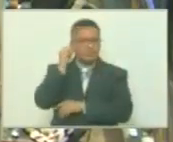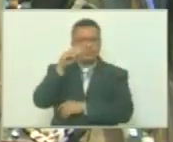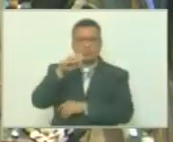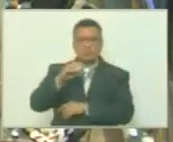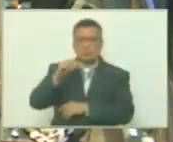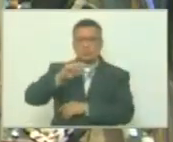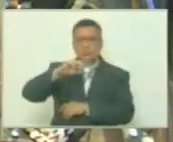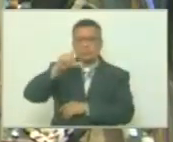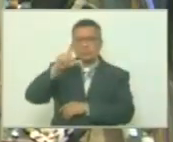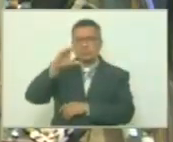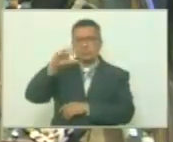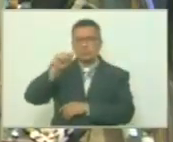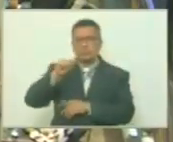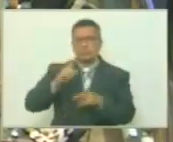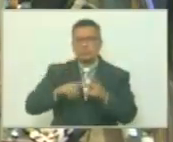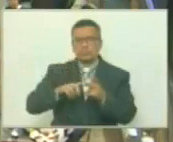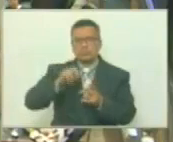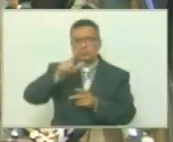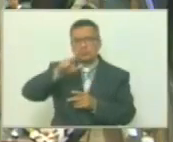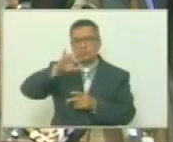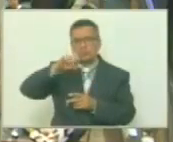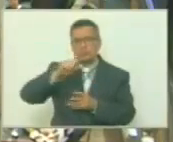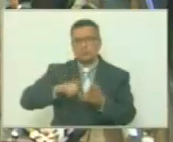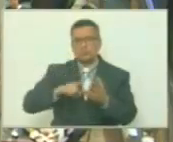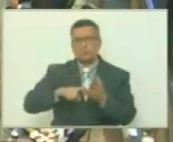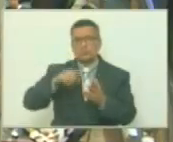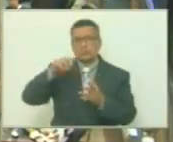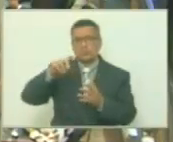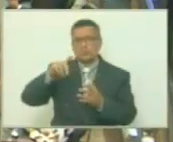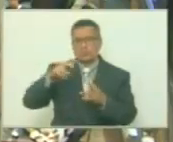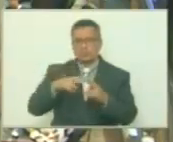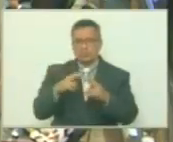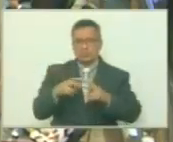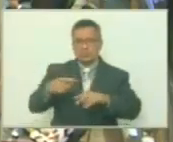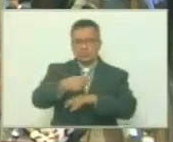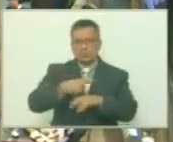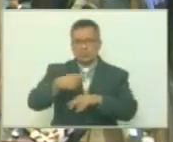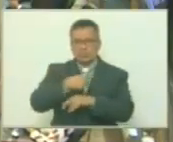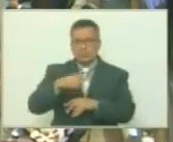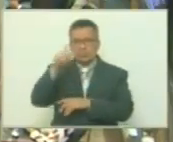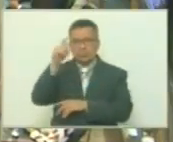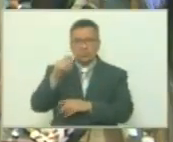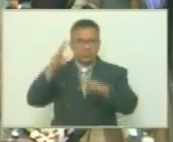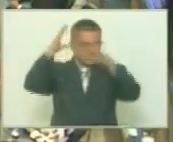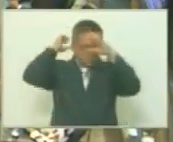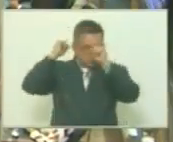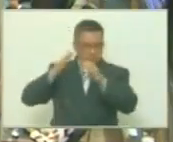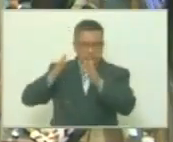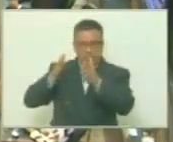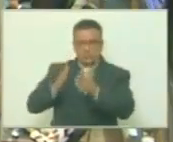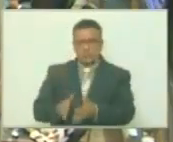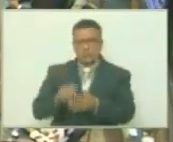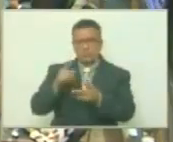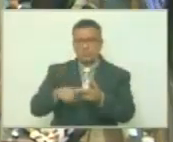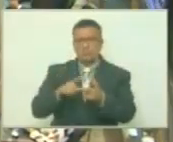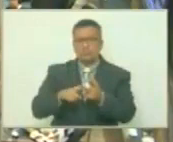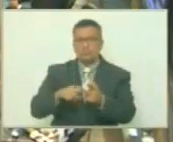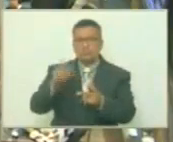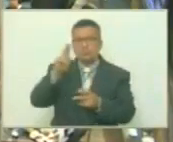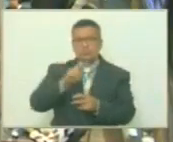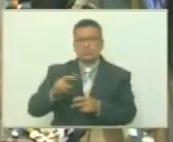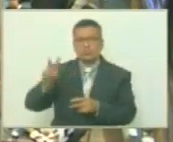Busy Galeano Luis Eduardo Martínez a que busquen al embajador plenipotenciario de la